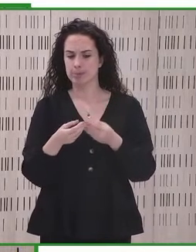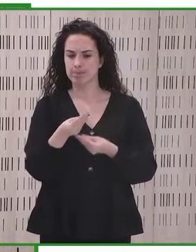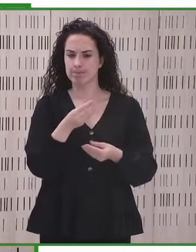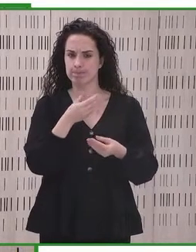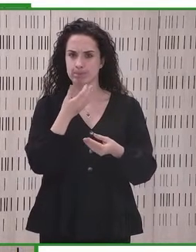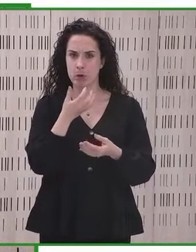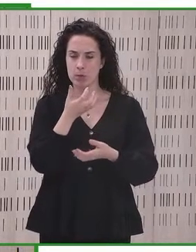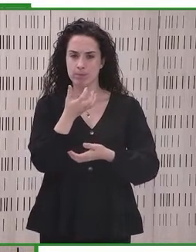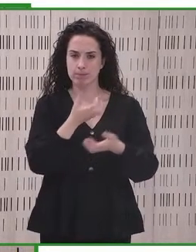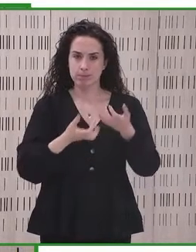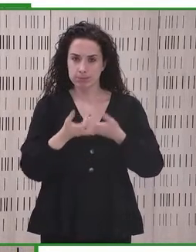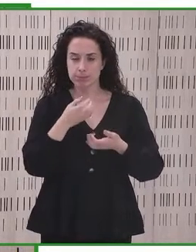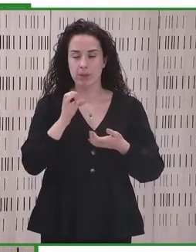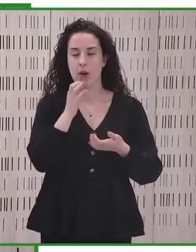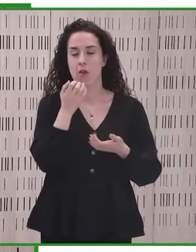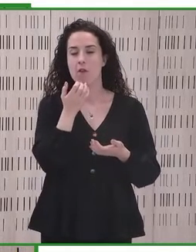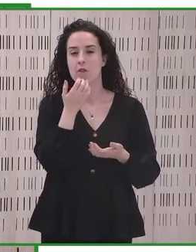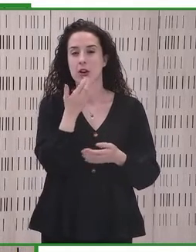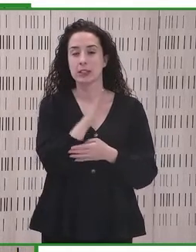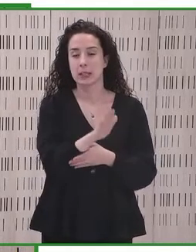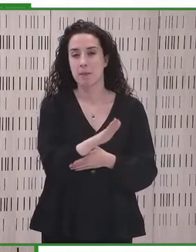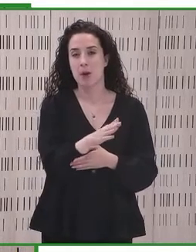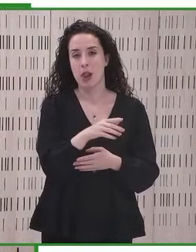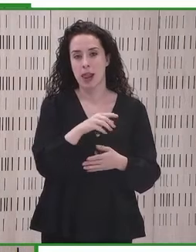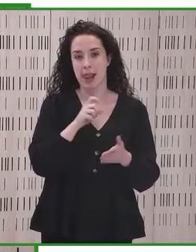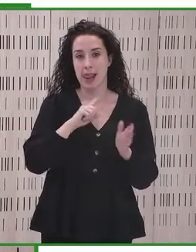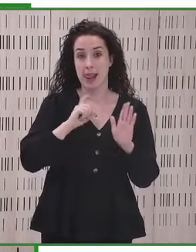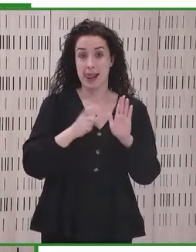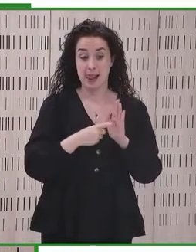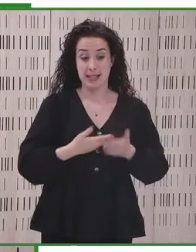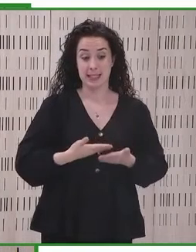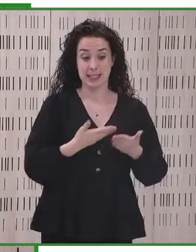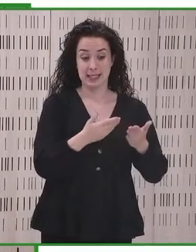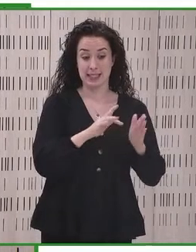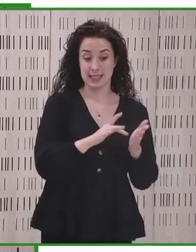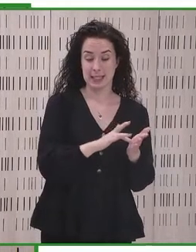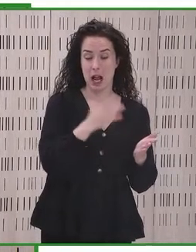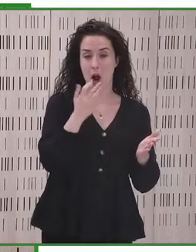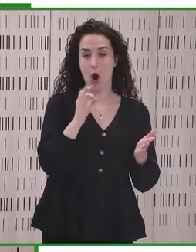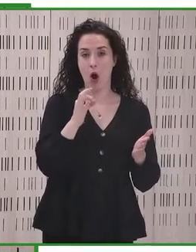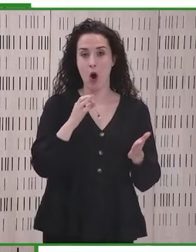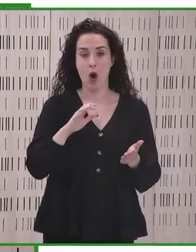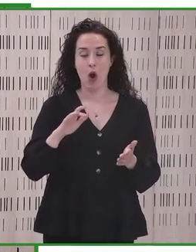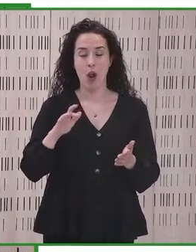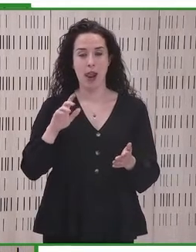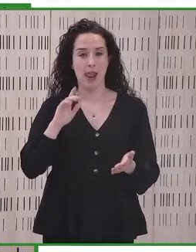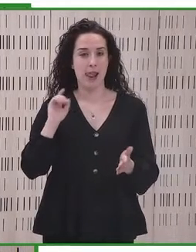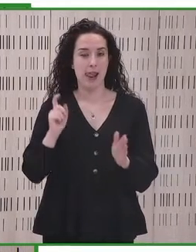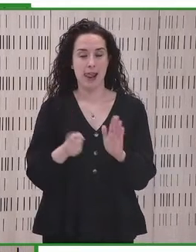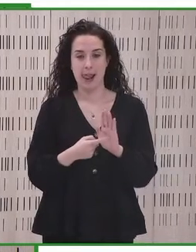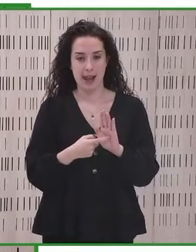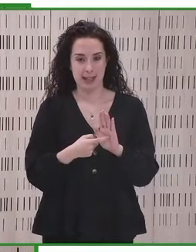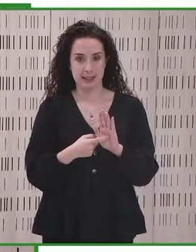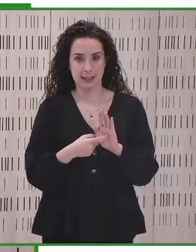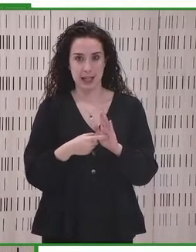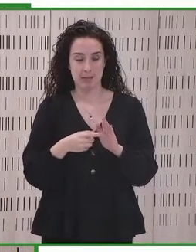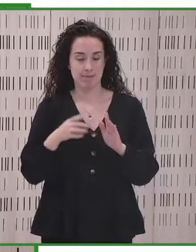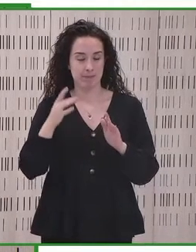Servicios Digitales, la Ley de Mercados Digitales y la Ley de Inteligencia Artificial.